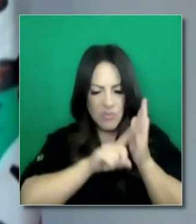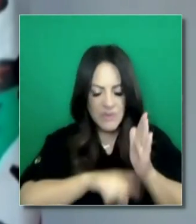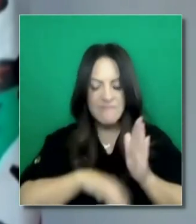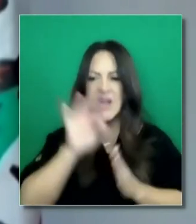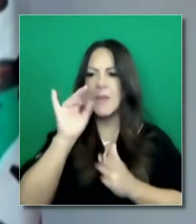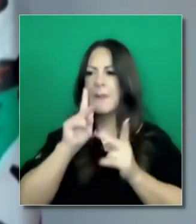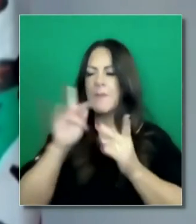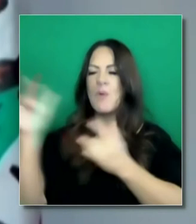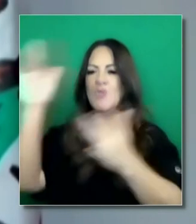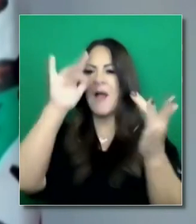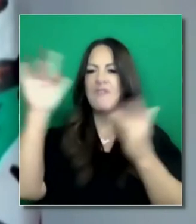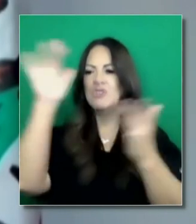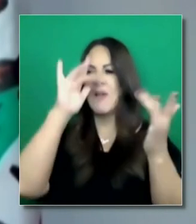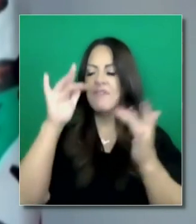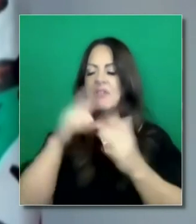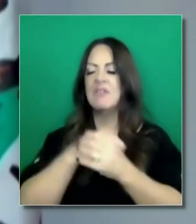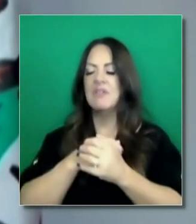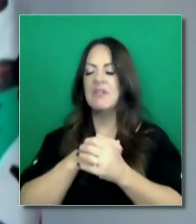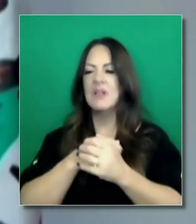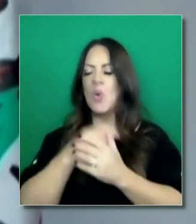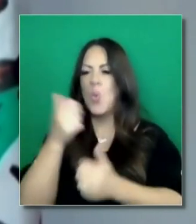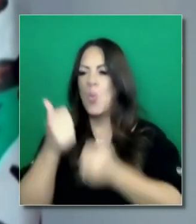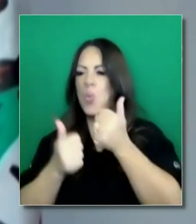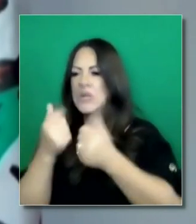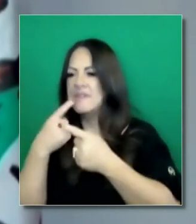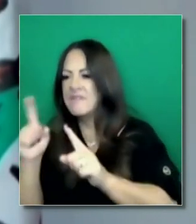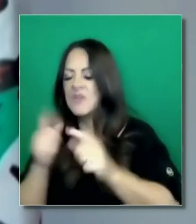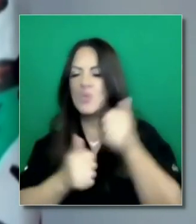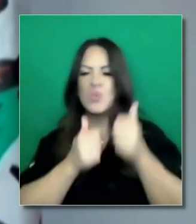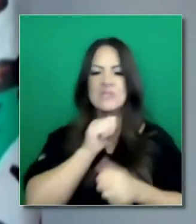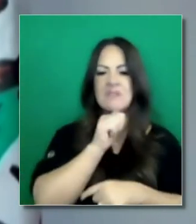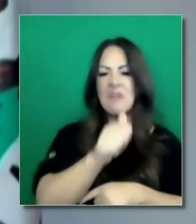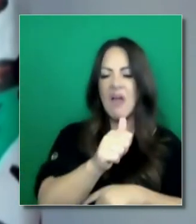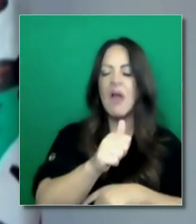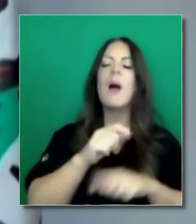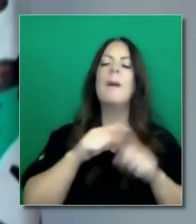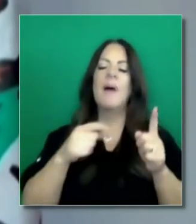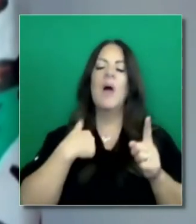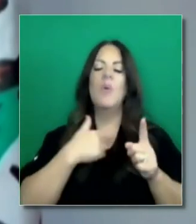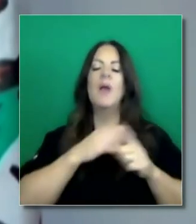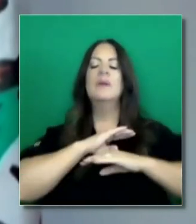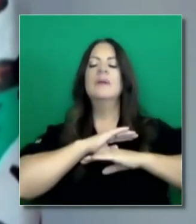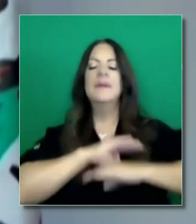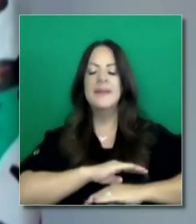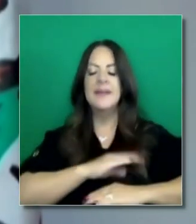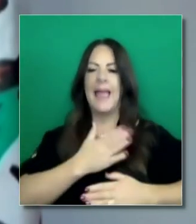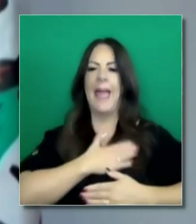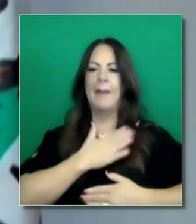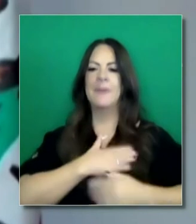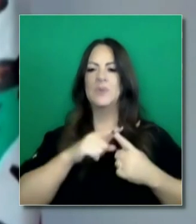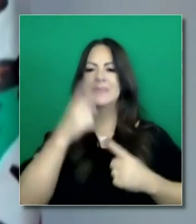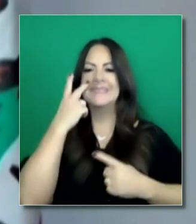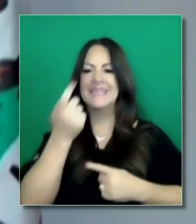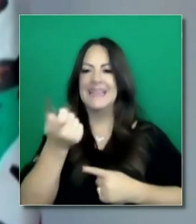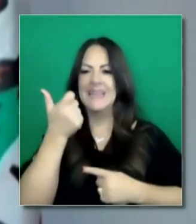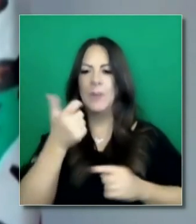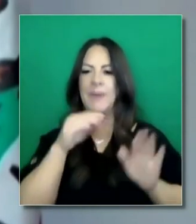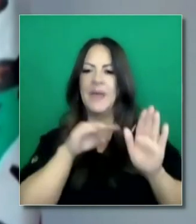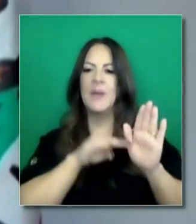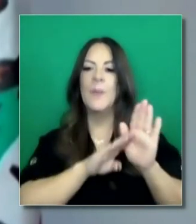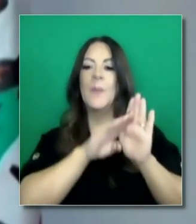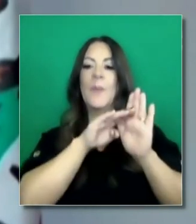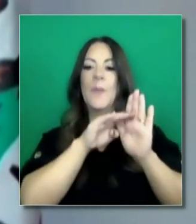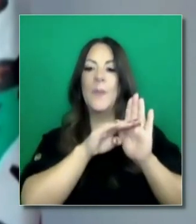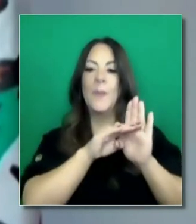nuestro sentido de dónde estaba siendo eficaz y dónde no. La verdad es que estamos muy complacidos por